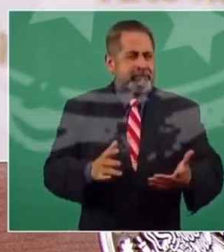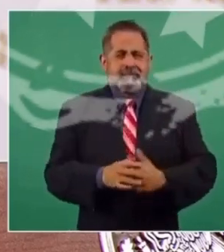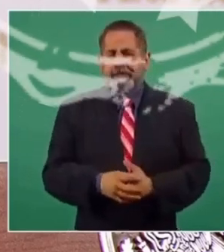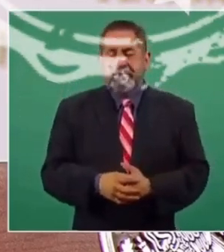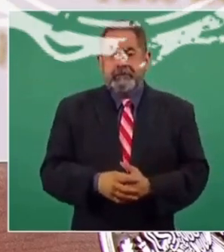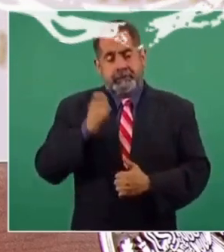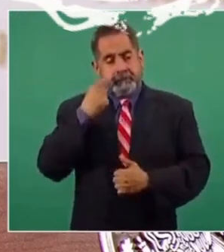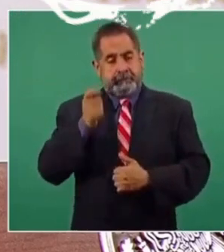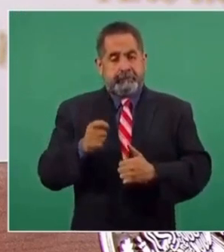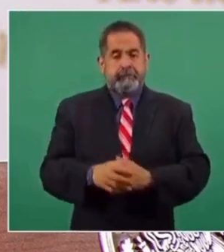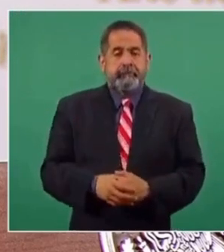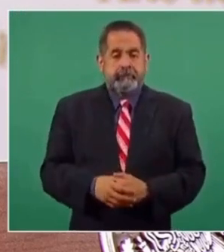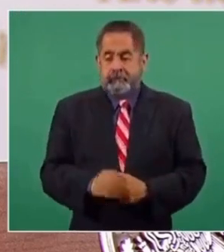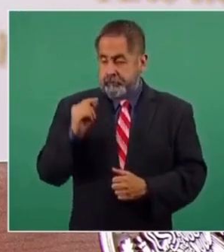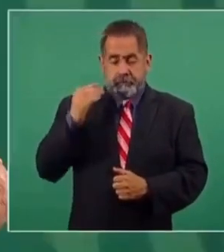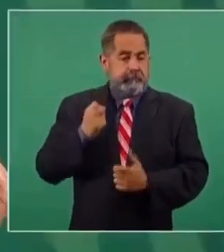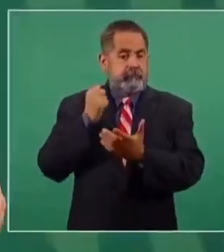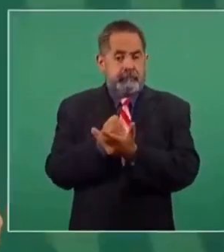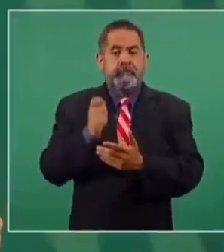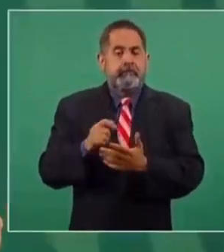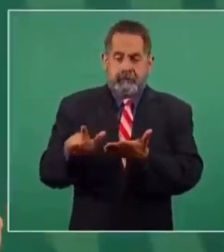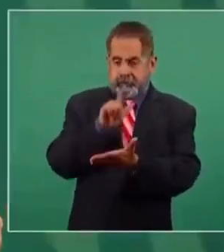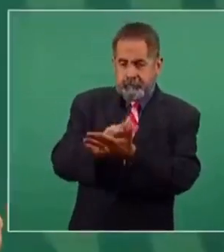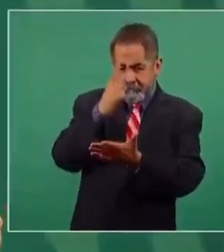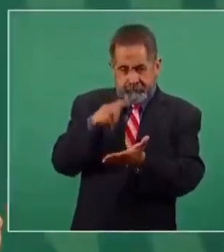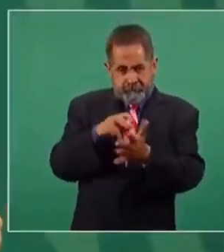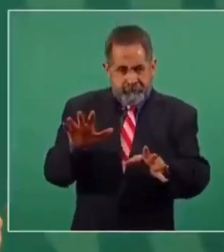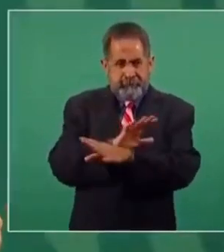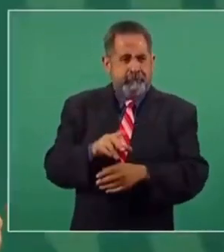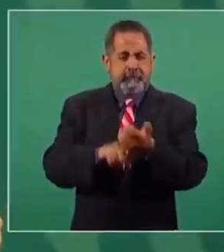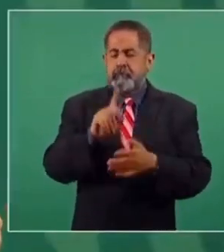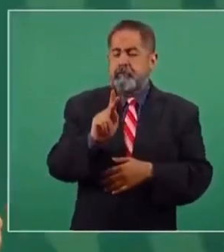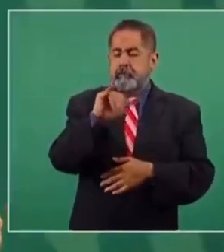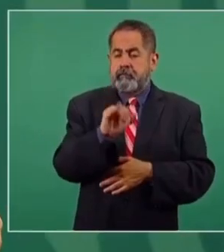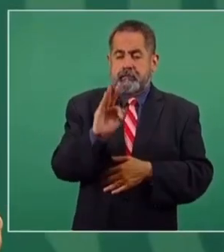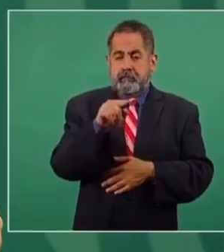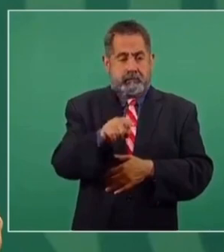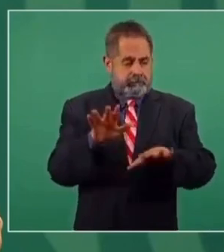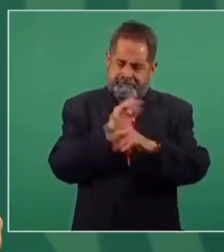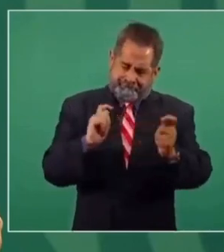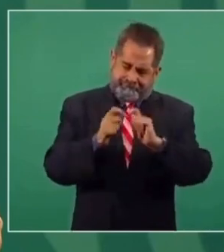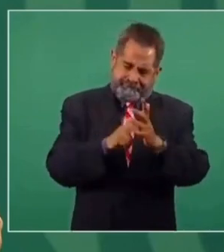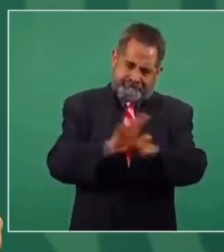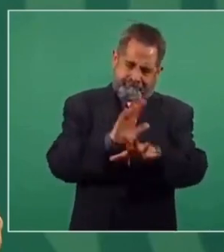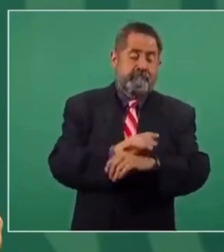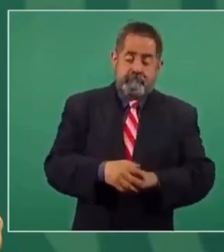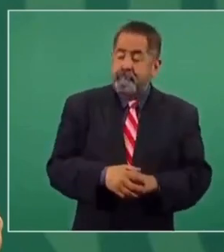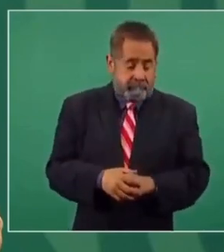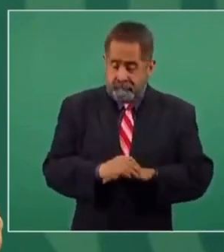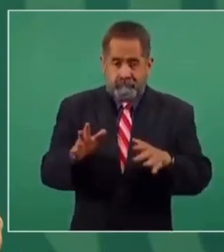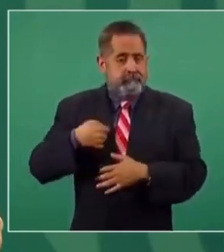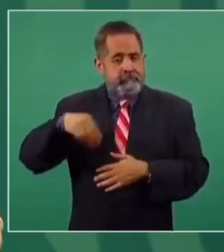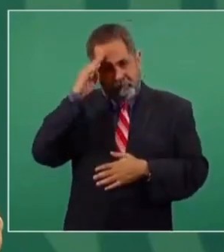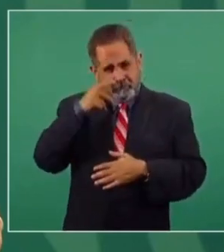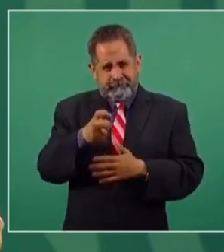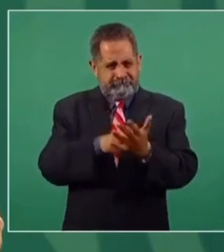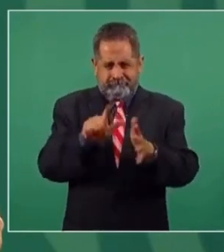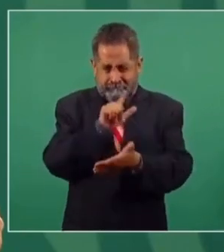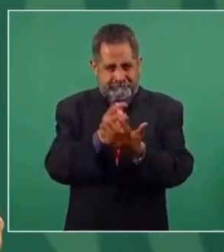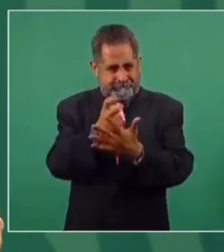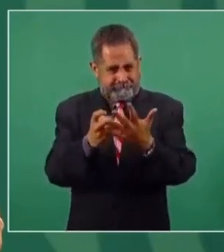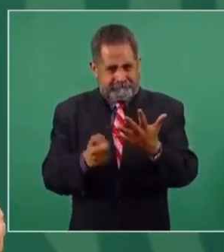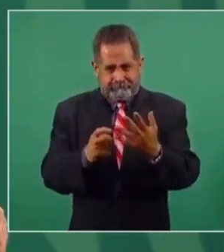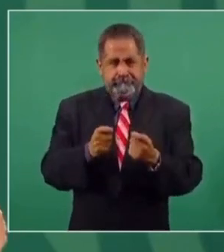Lo que se aprobó fueron leyes para reformar al Poder Judicial y se consideró que esas reformas